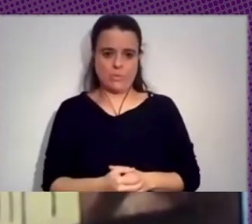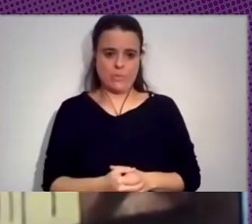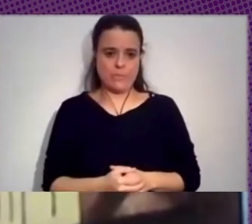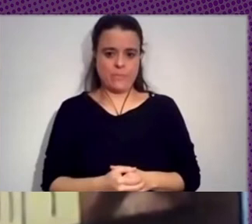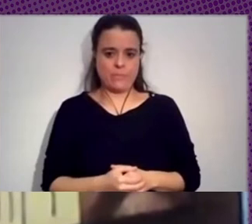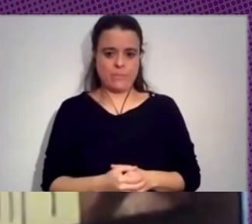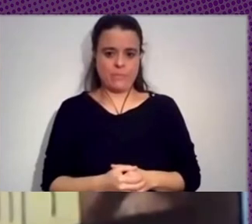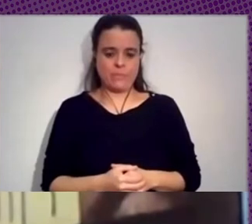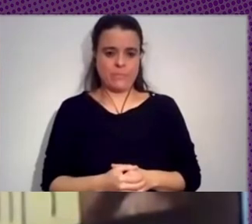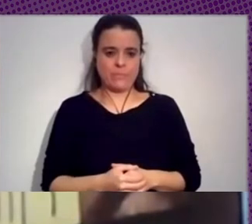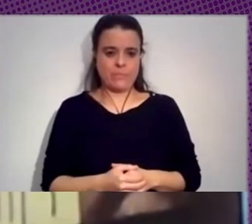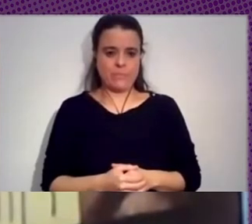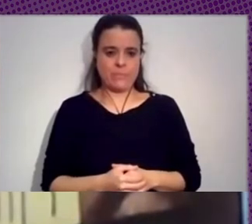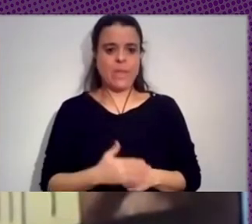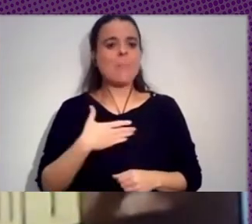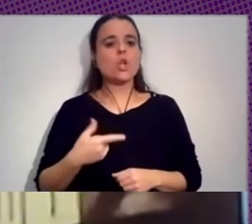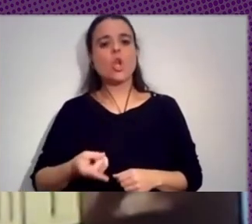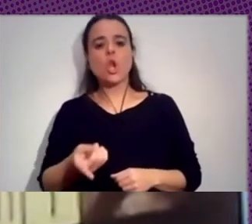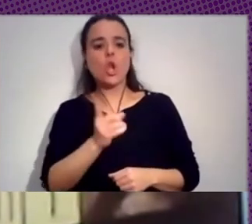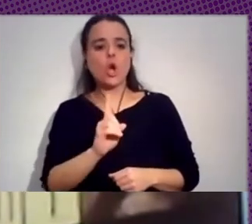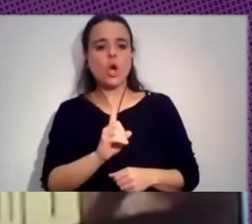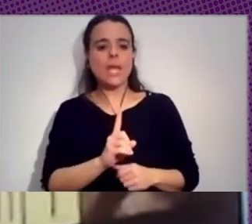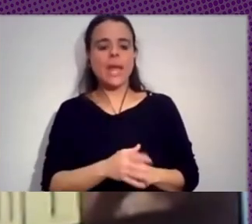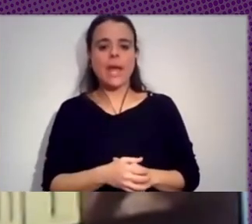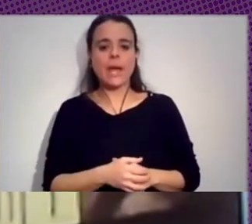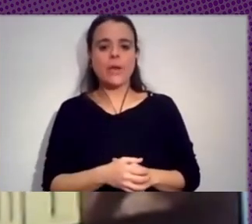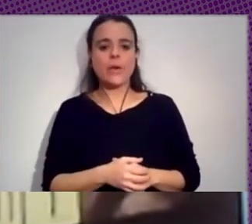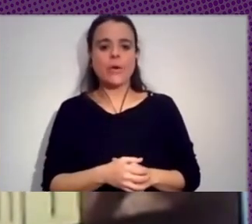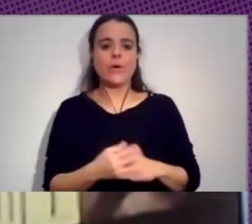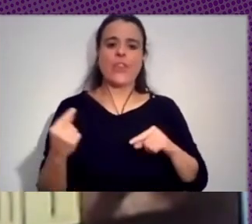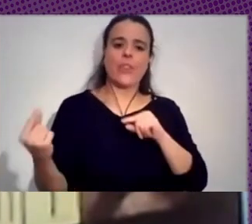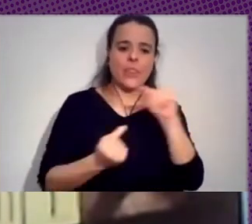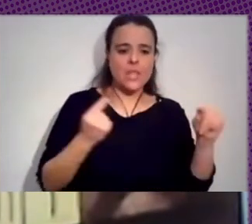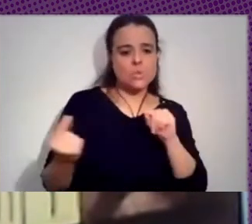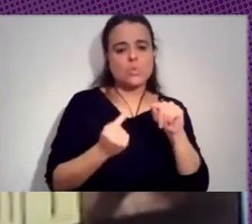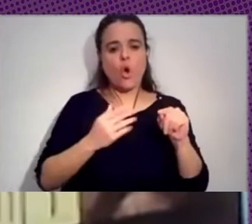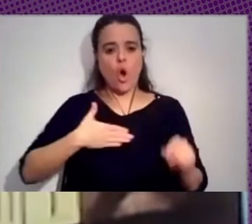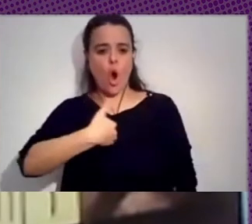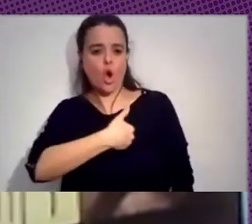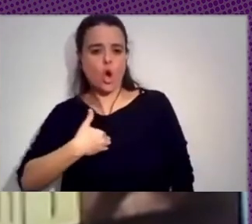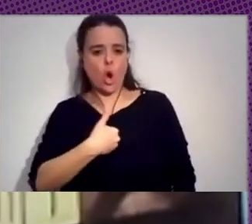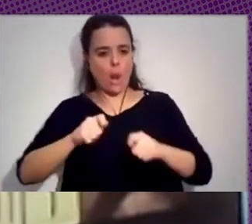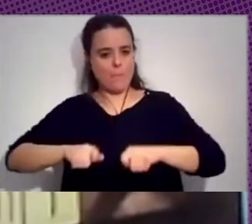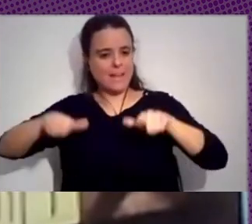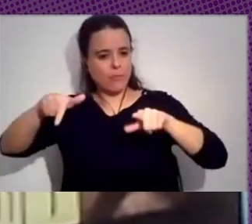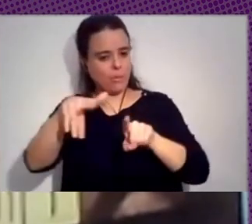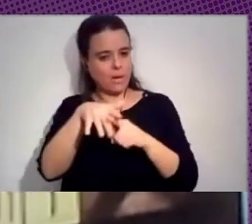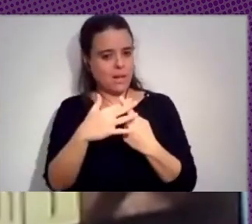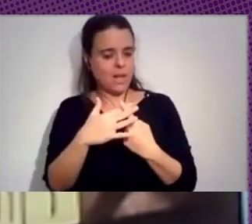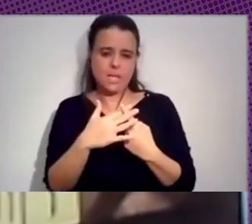sacarle el cuerpo a la discusión sobre el rol de las plataformas en esta situación.